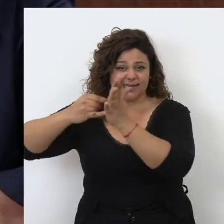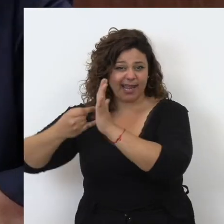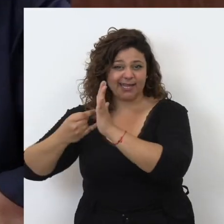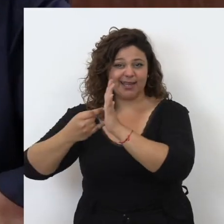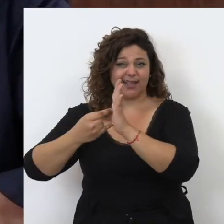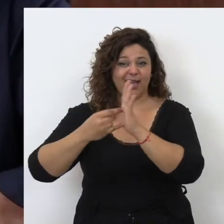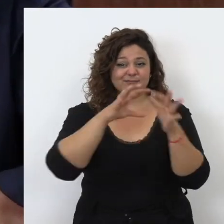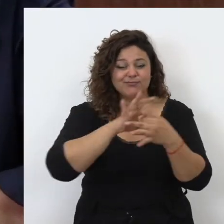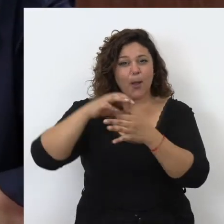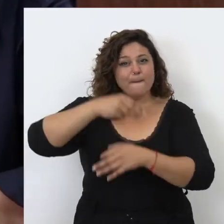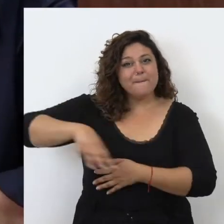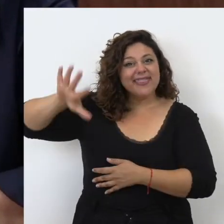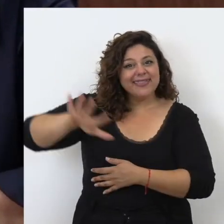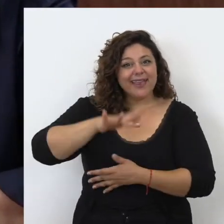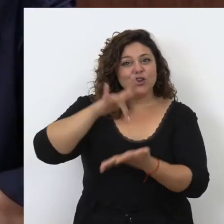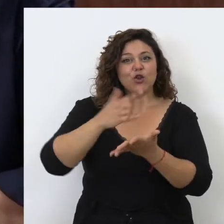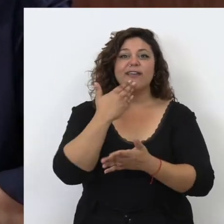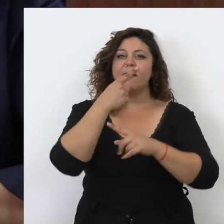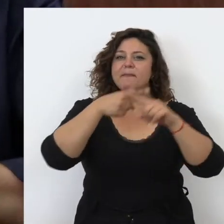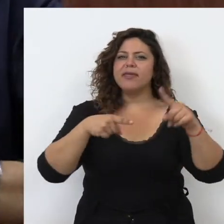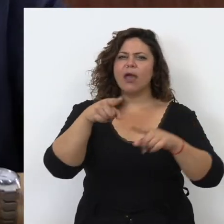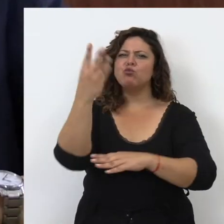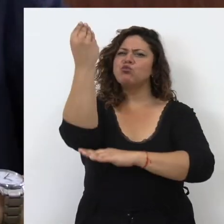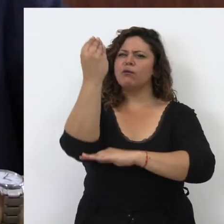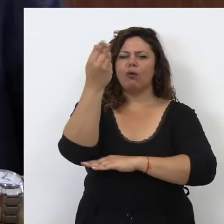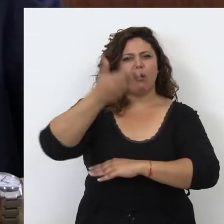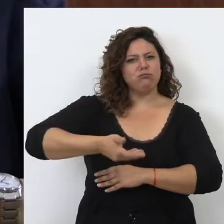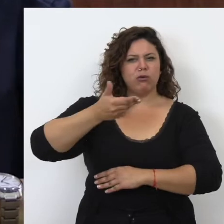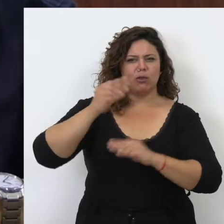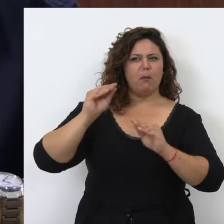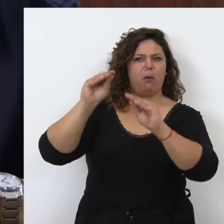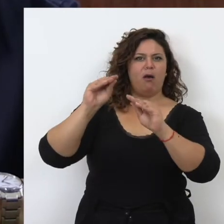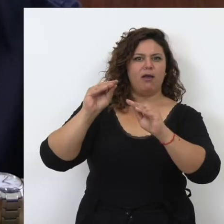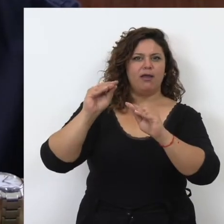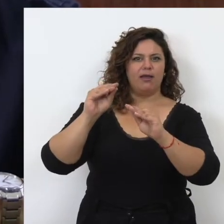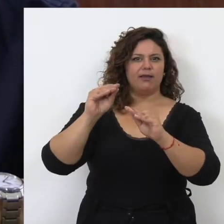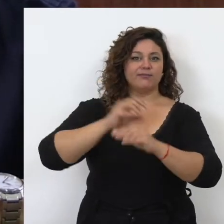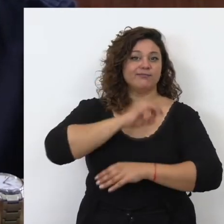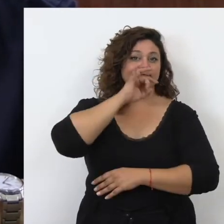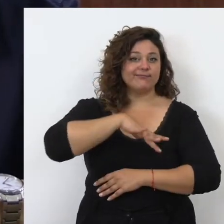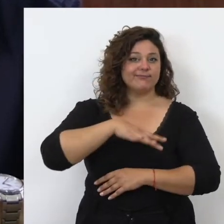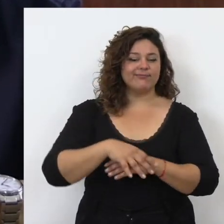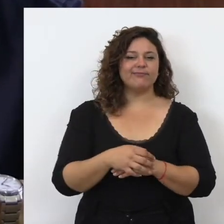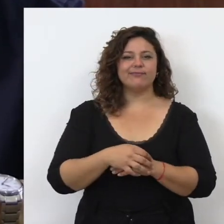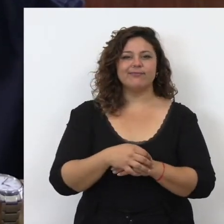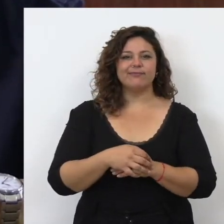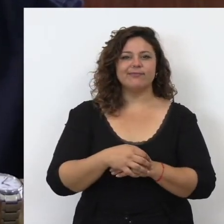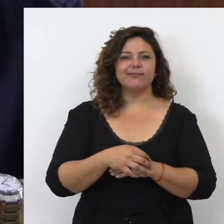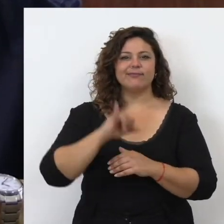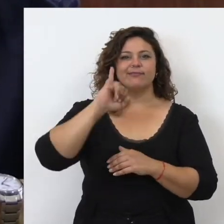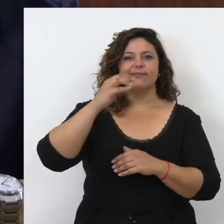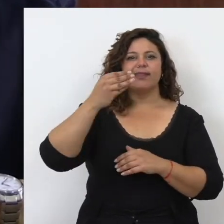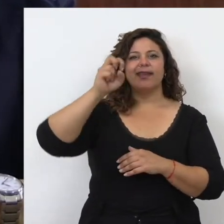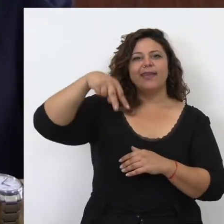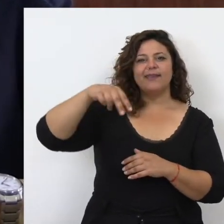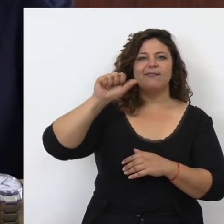técnicas, por el Mediterráneo medieval, hay una figura imprescindible de destacar como es la